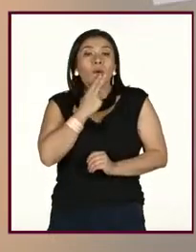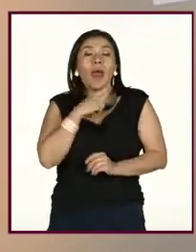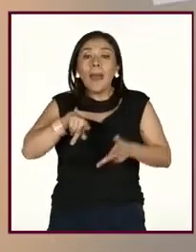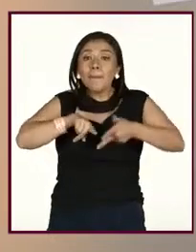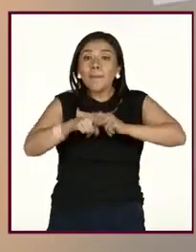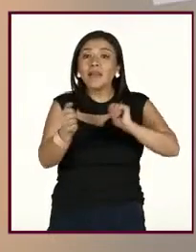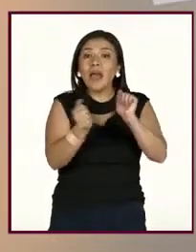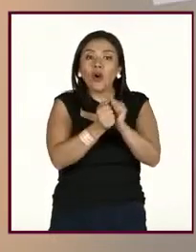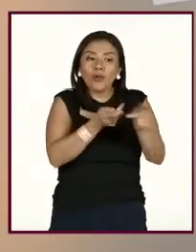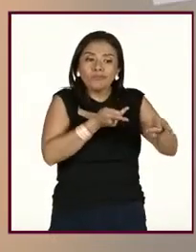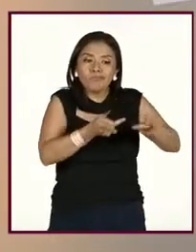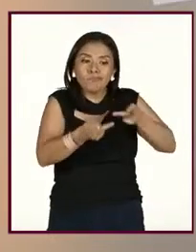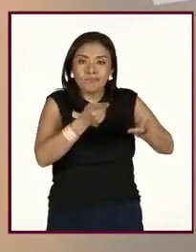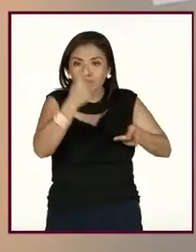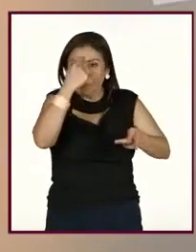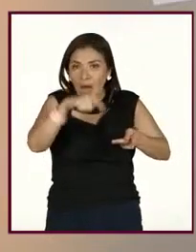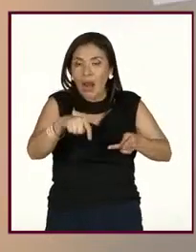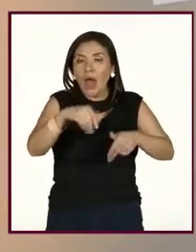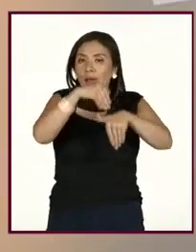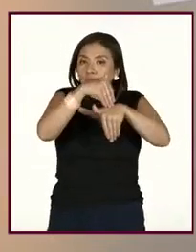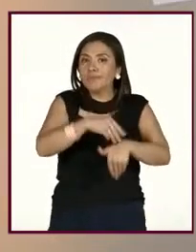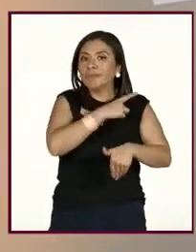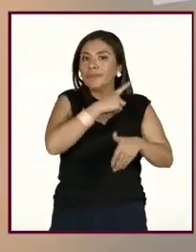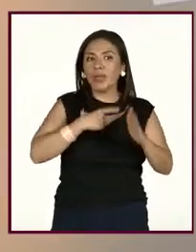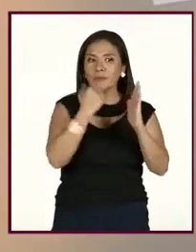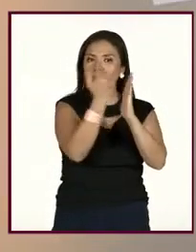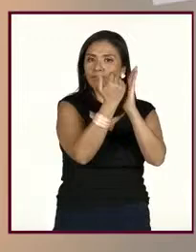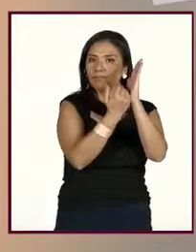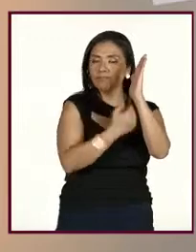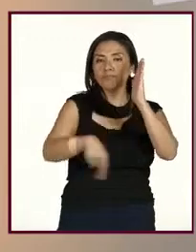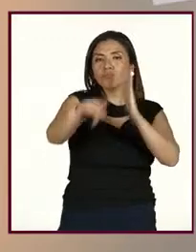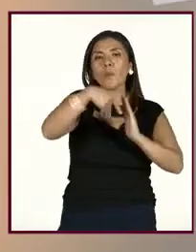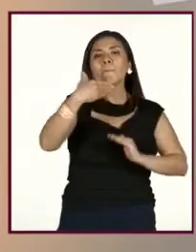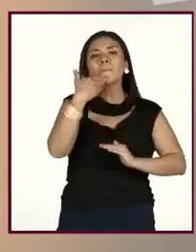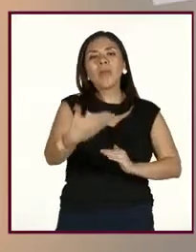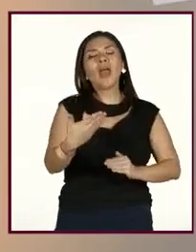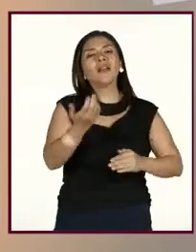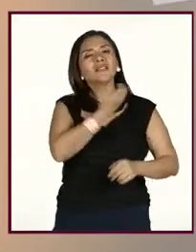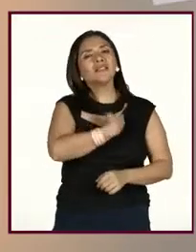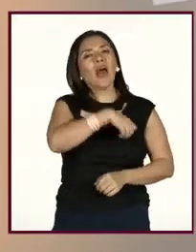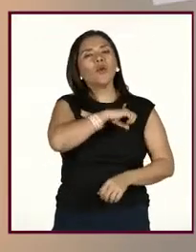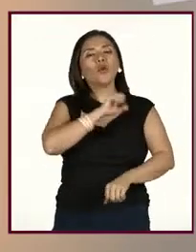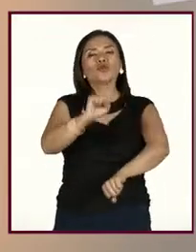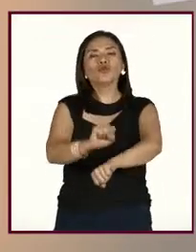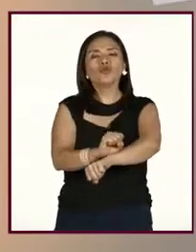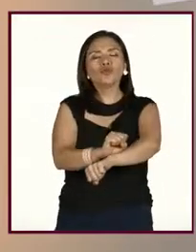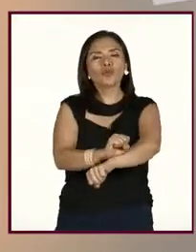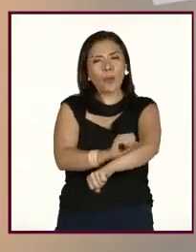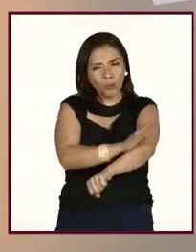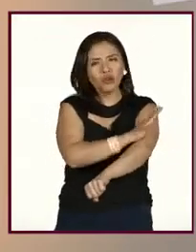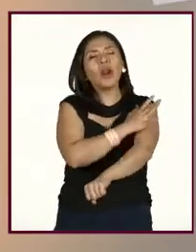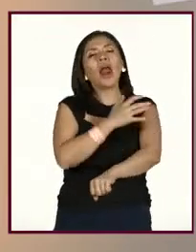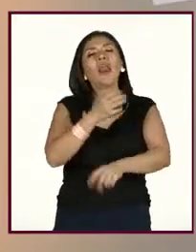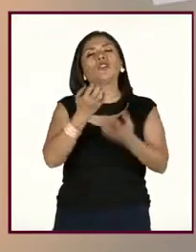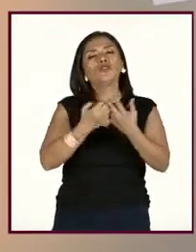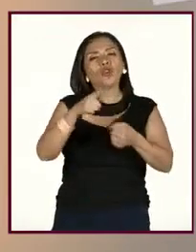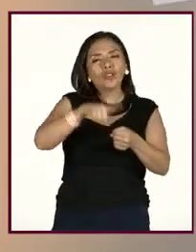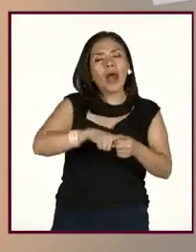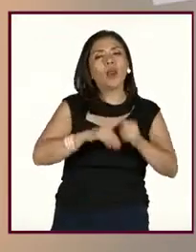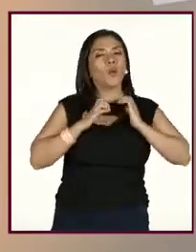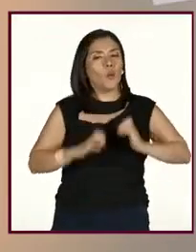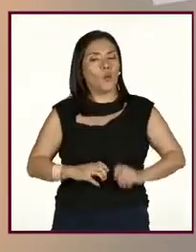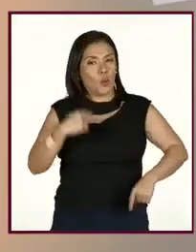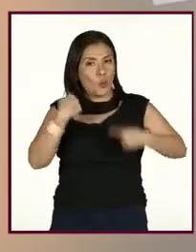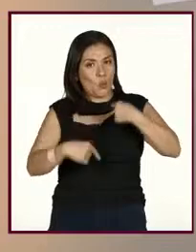organización para establecer esos hábitos saludables y mantenerte en bienestar social, emocional y físico. Muchas gracias, Argelia.